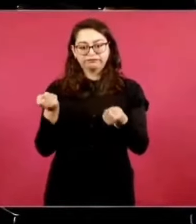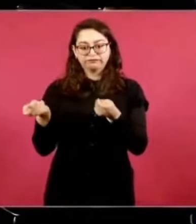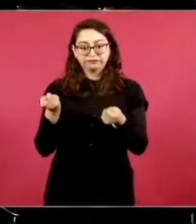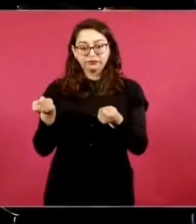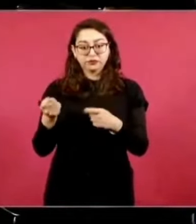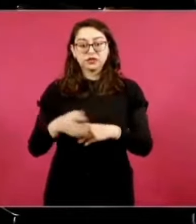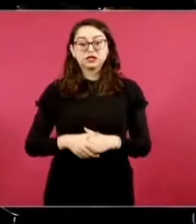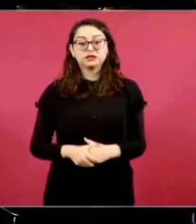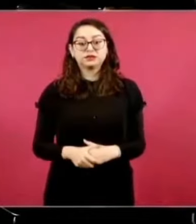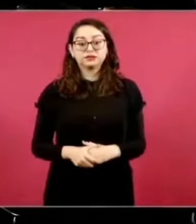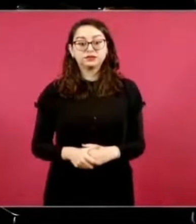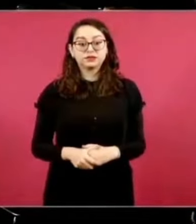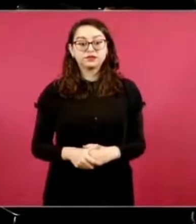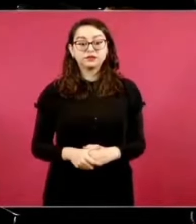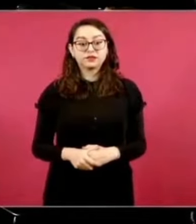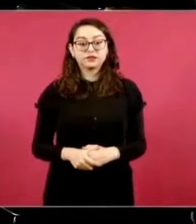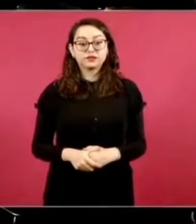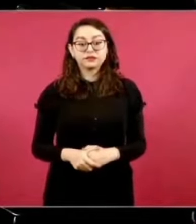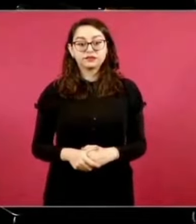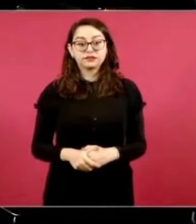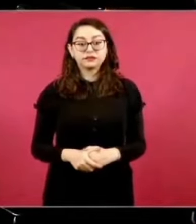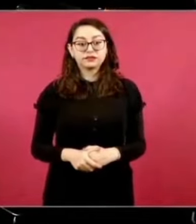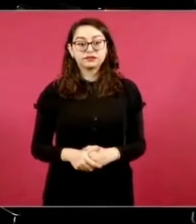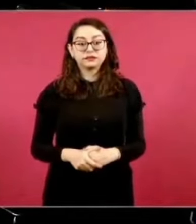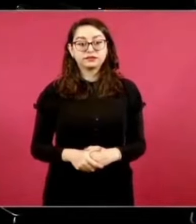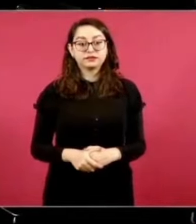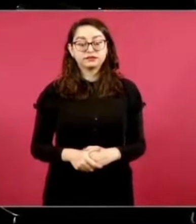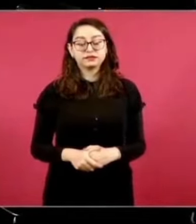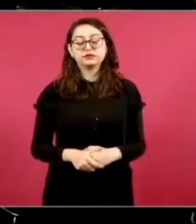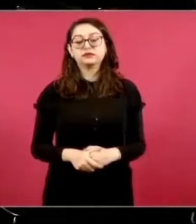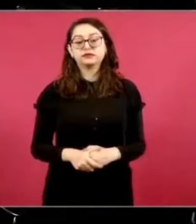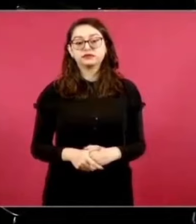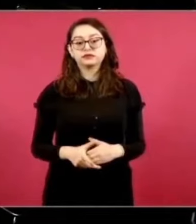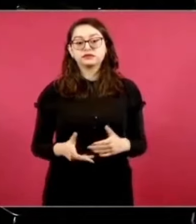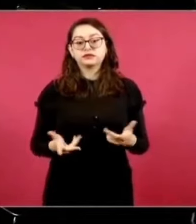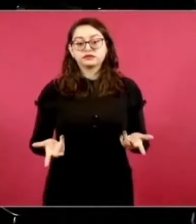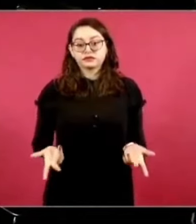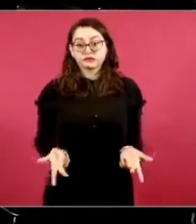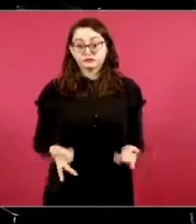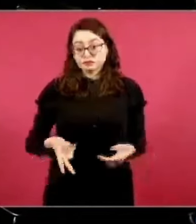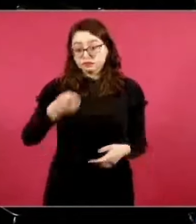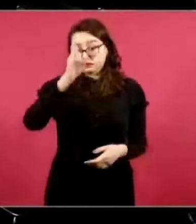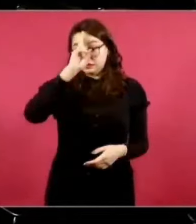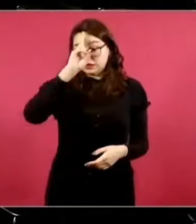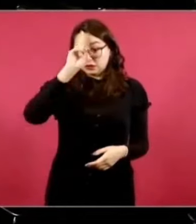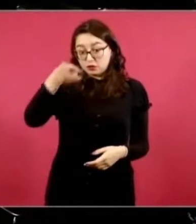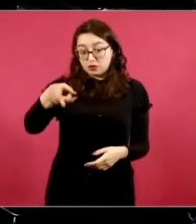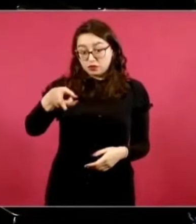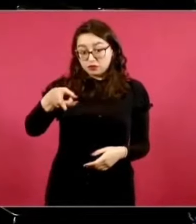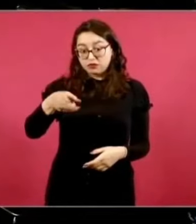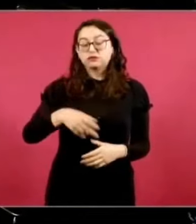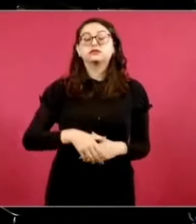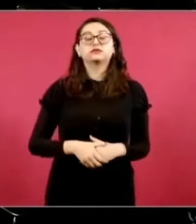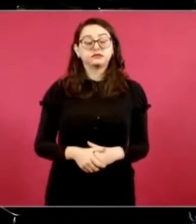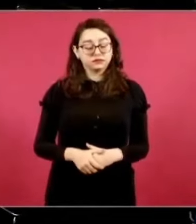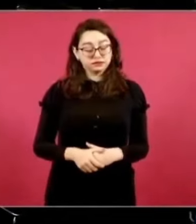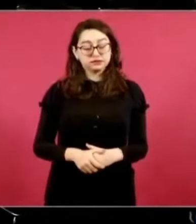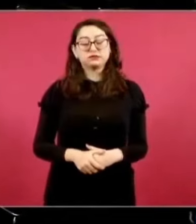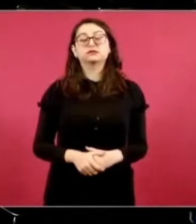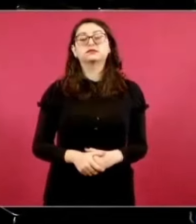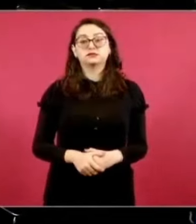regresando a tu pregunta, ¿si se va a prohibir? Sí, y con severidad.